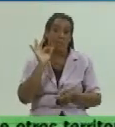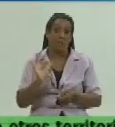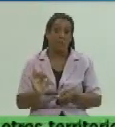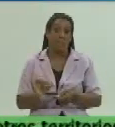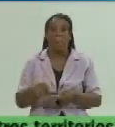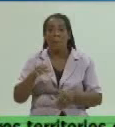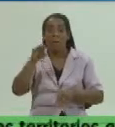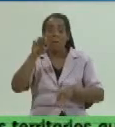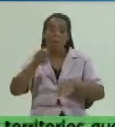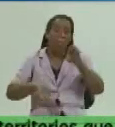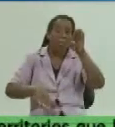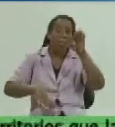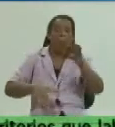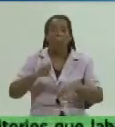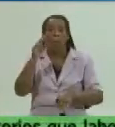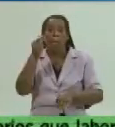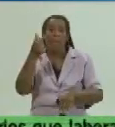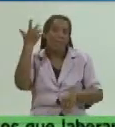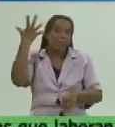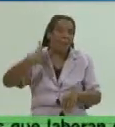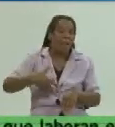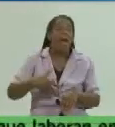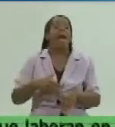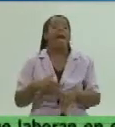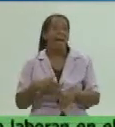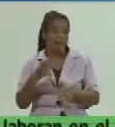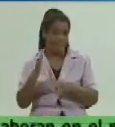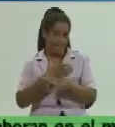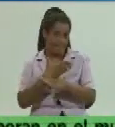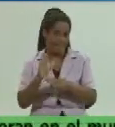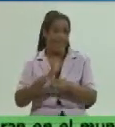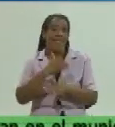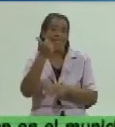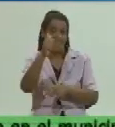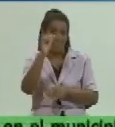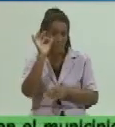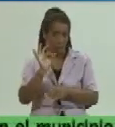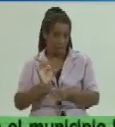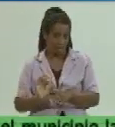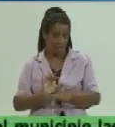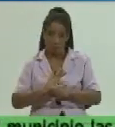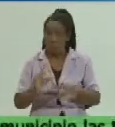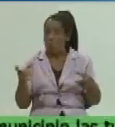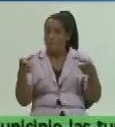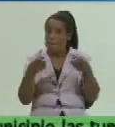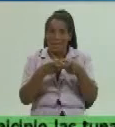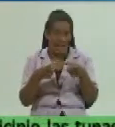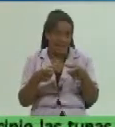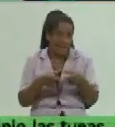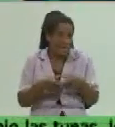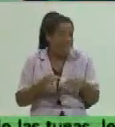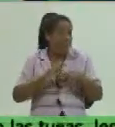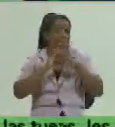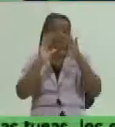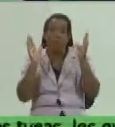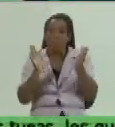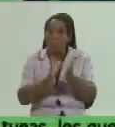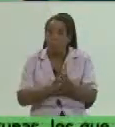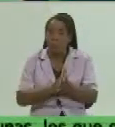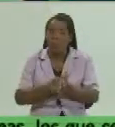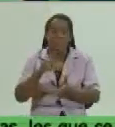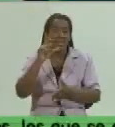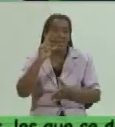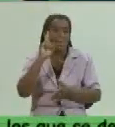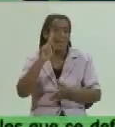beneficio el 10% reciben ese beneficio tanto para las cooperativas de crédito y servicios como la cooperativa de producción agropecuaria la CPA el